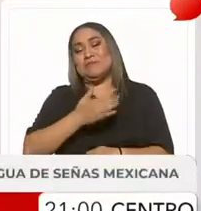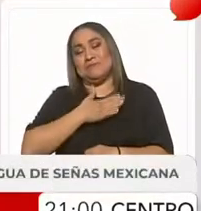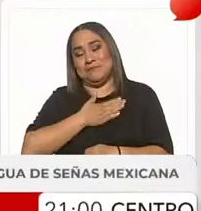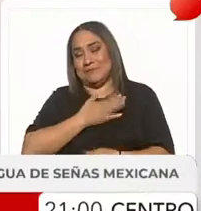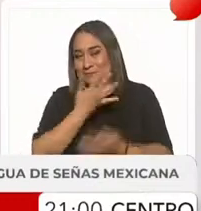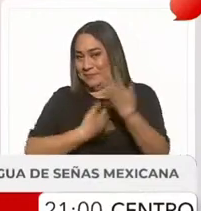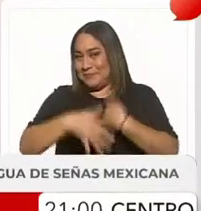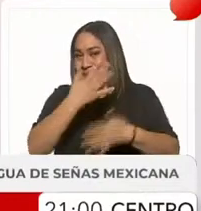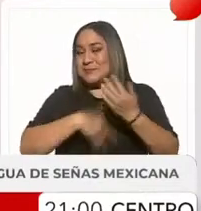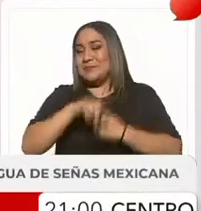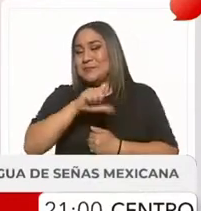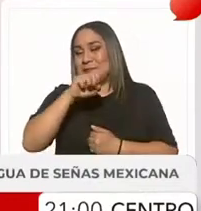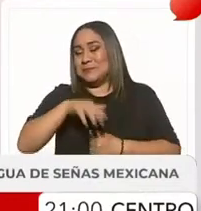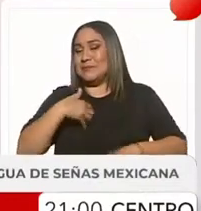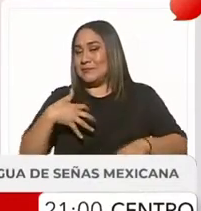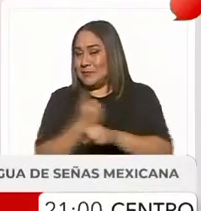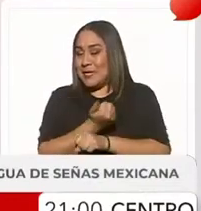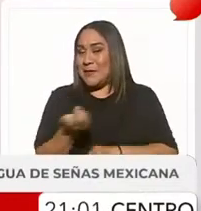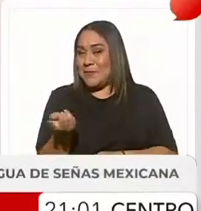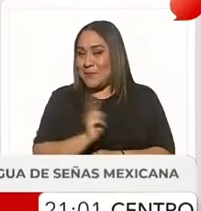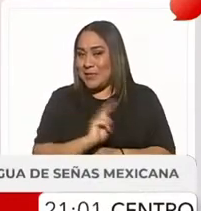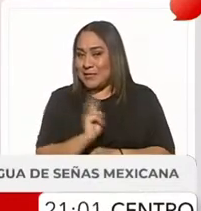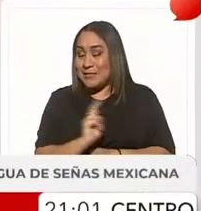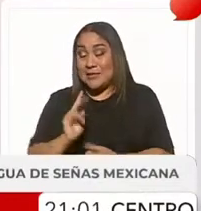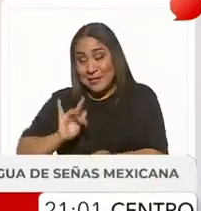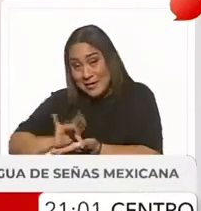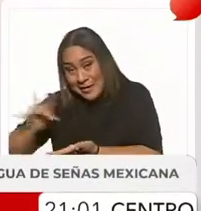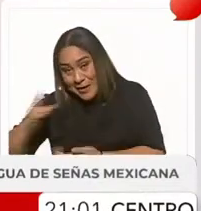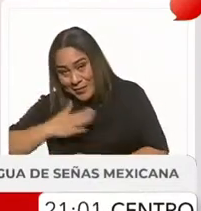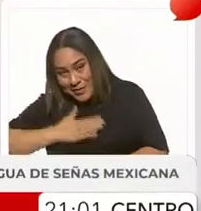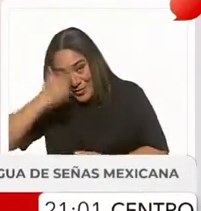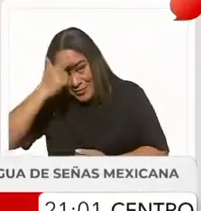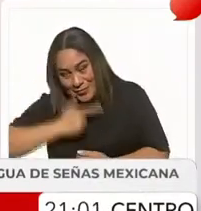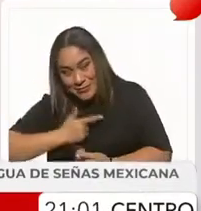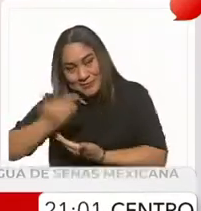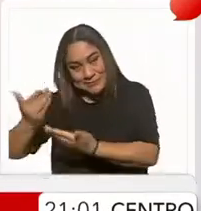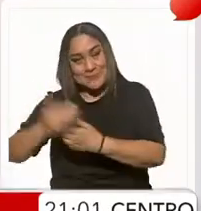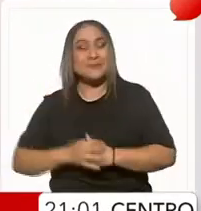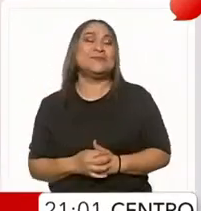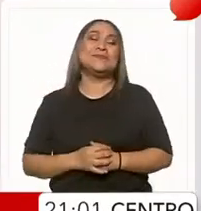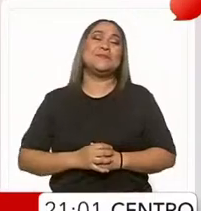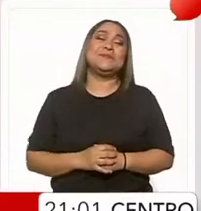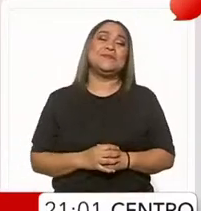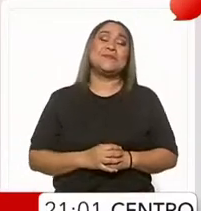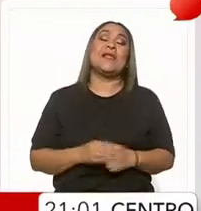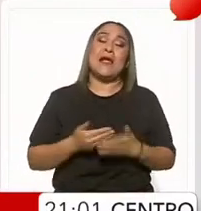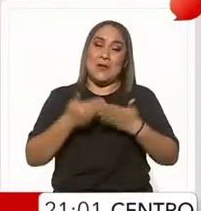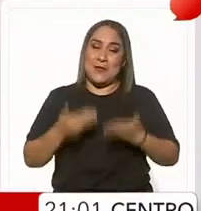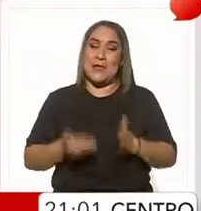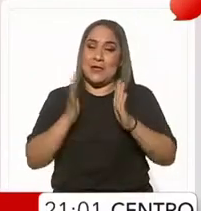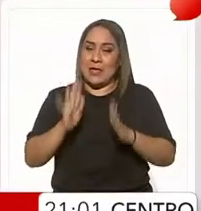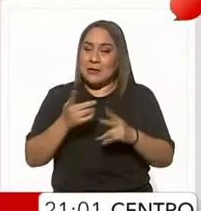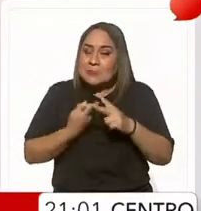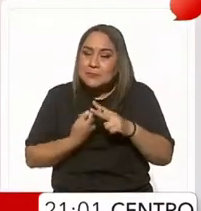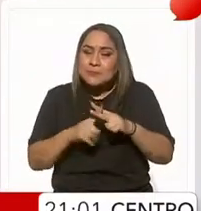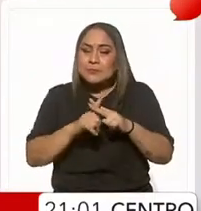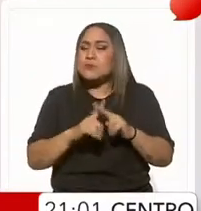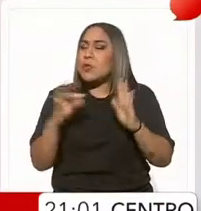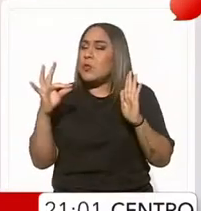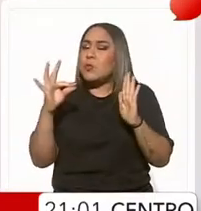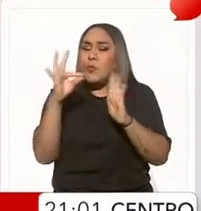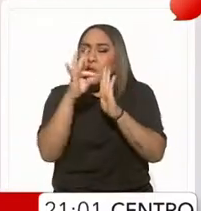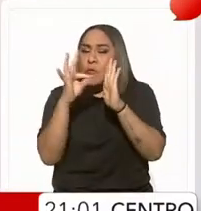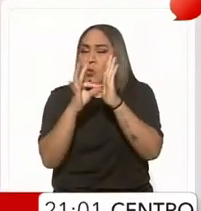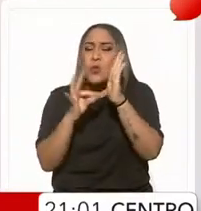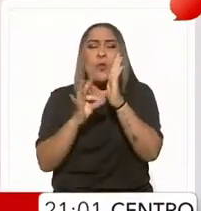nos acompaña en la interpretación de lengua de señas mexicana. Buenas noches, Vanessa. ¿Cómo te va? Y ahora sí arrancamos con los puntos esenciales de la